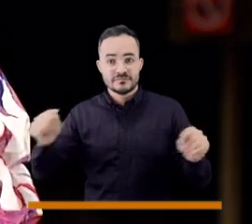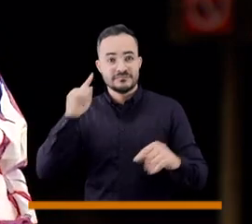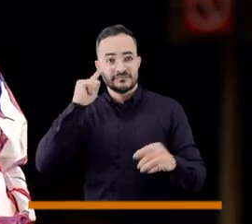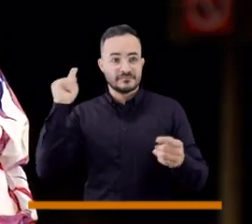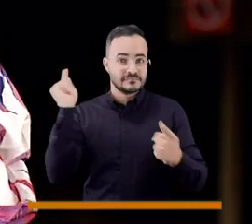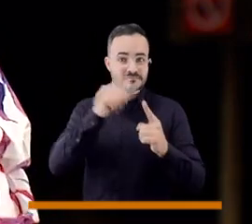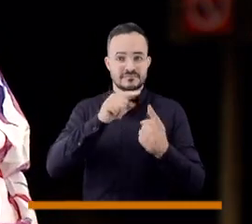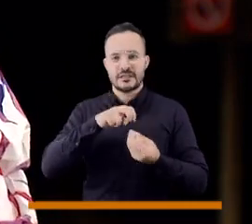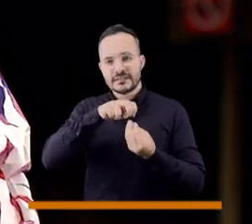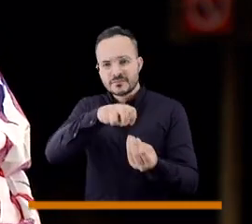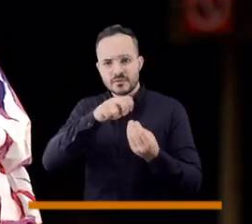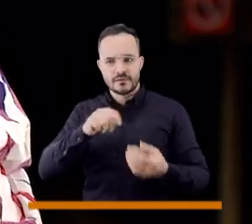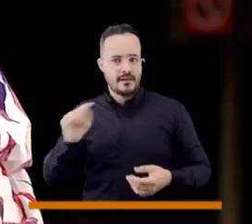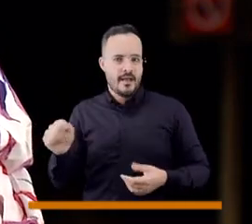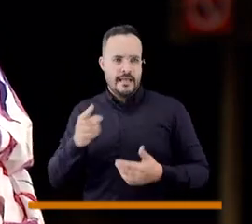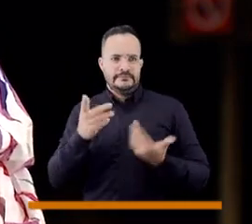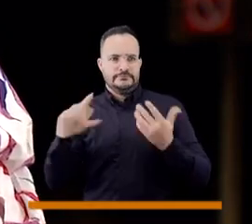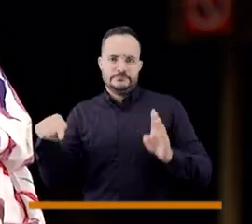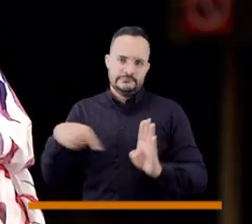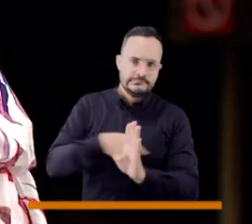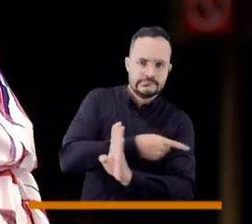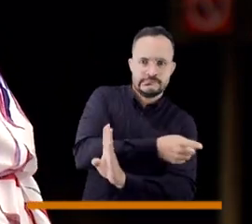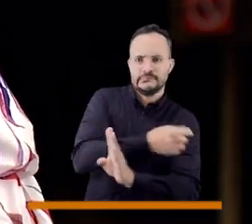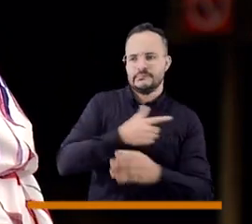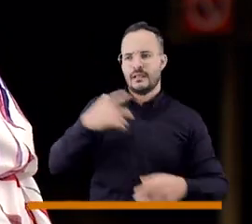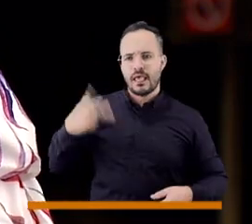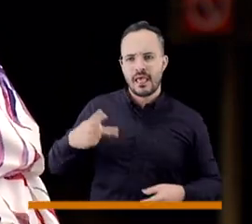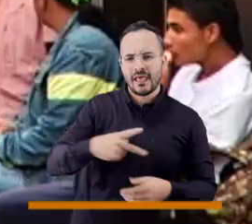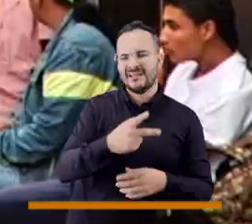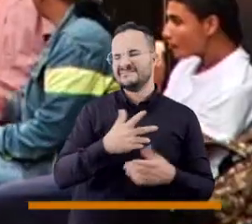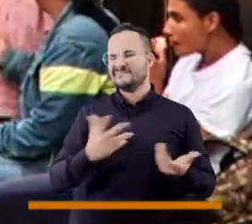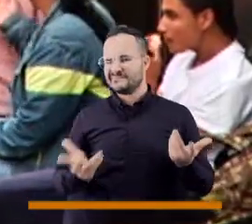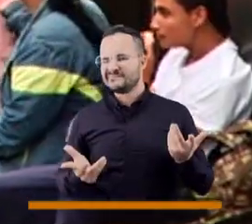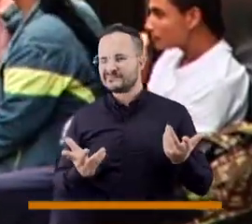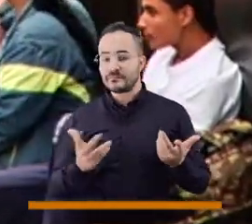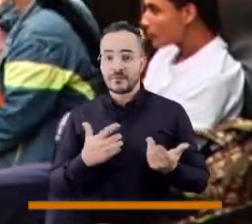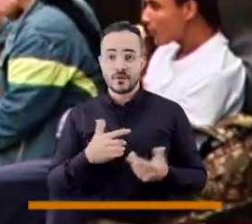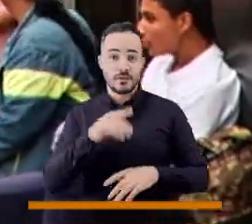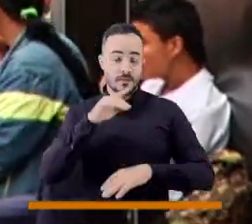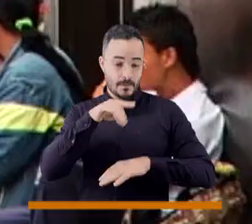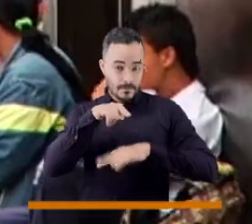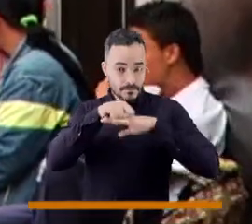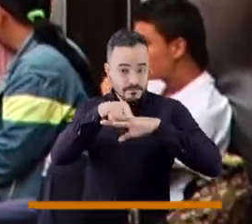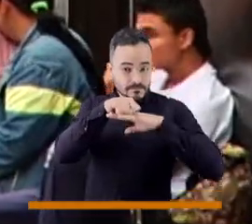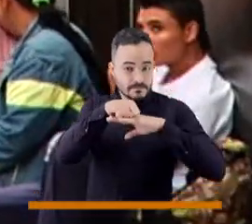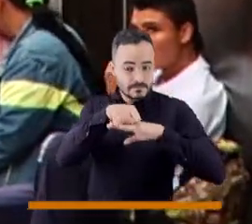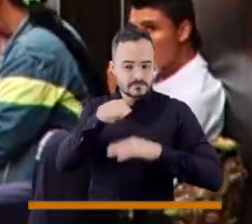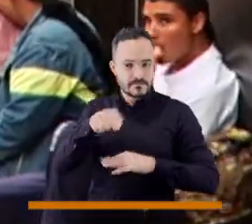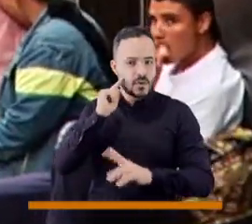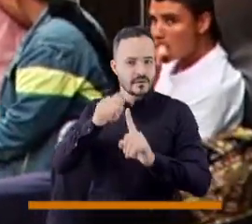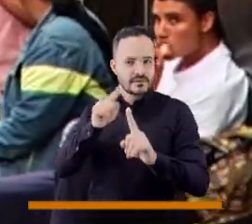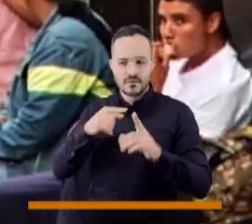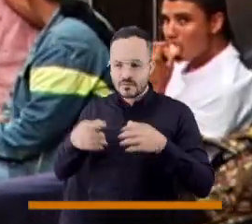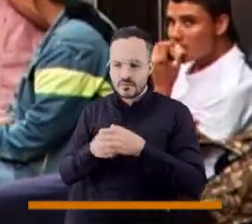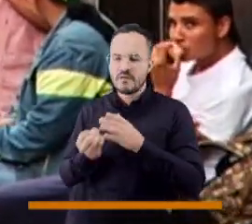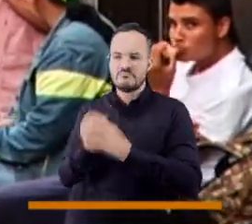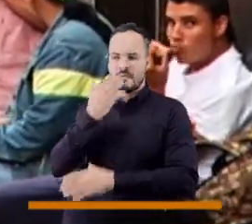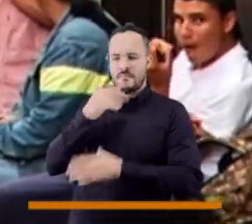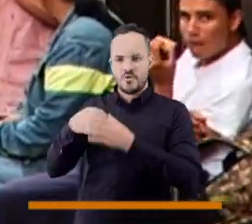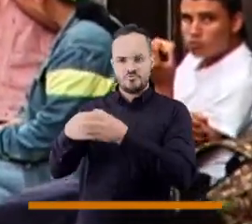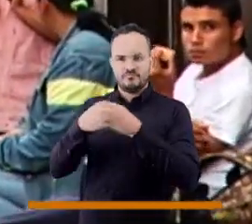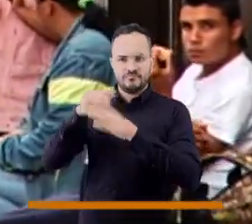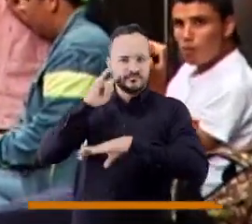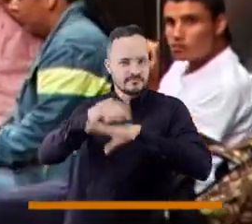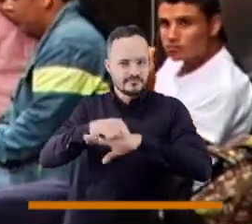van para su transporte no pueden, entonces ya tienen que caminar. Entonces, la vía se crea también a partir para eso,